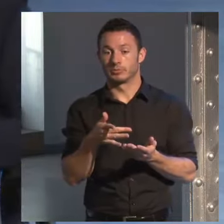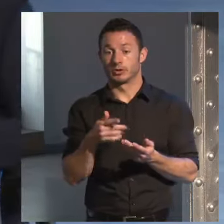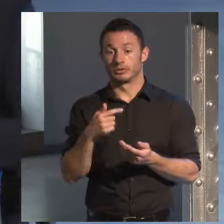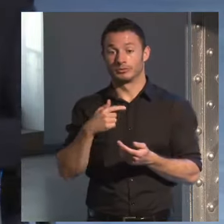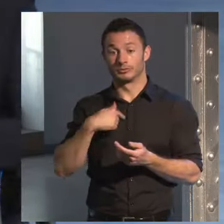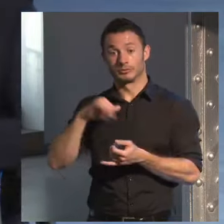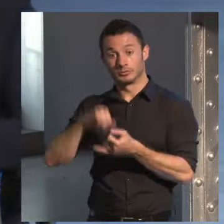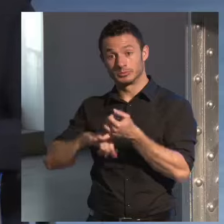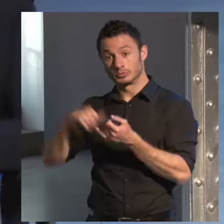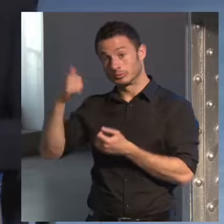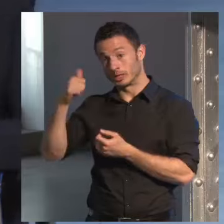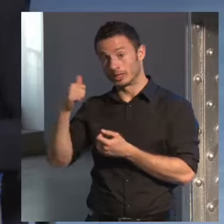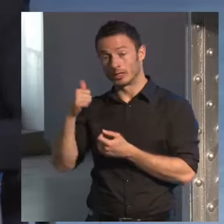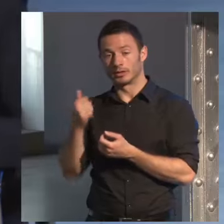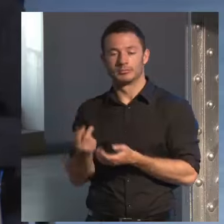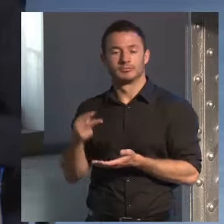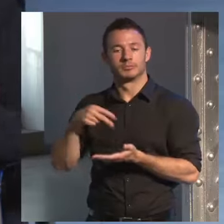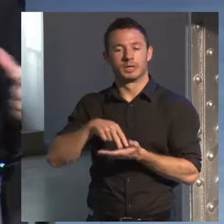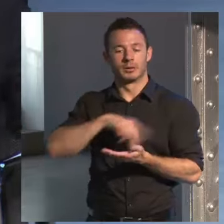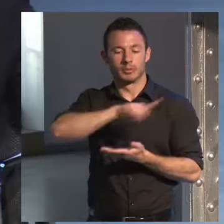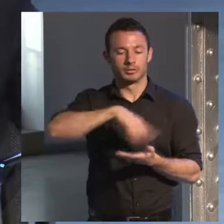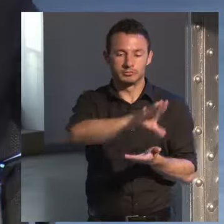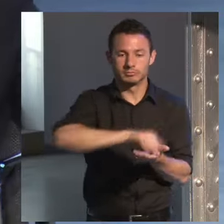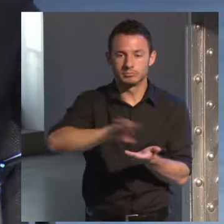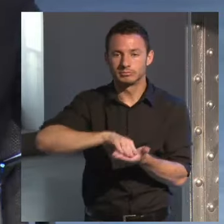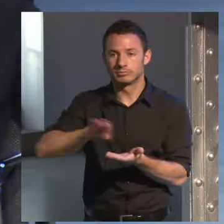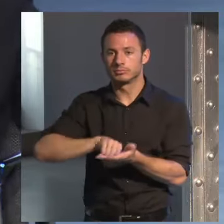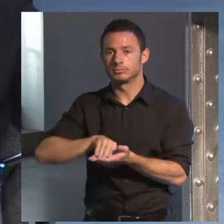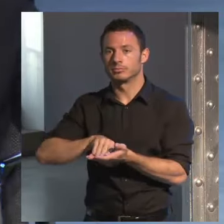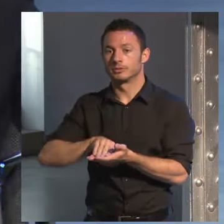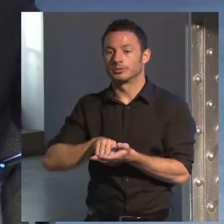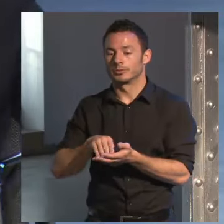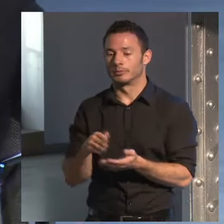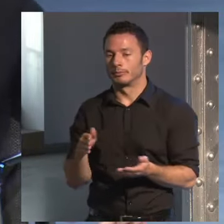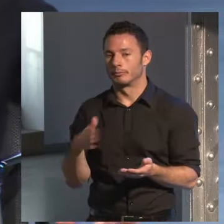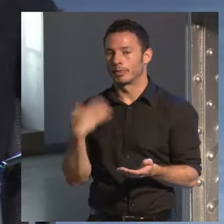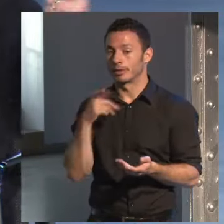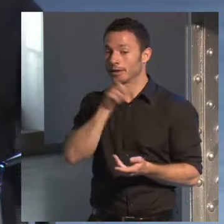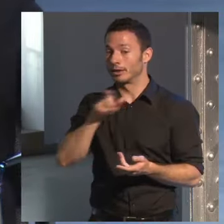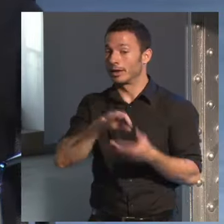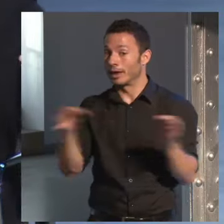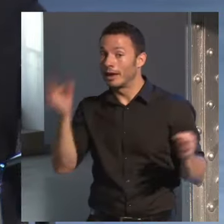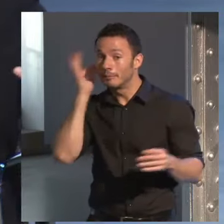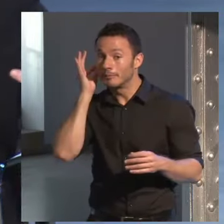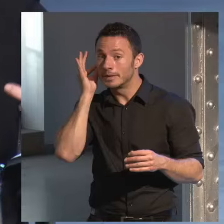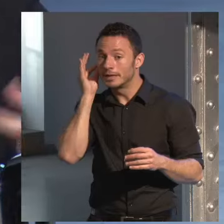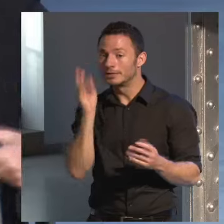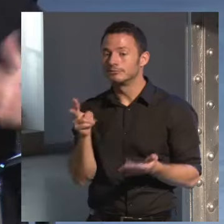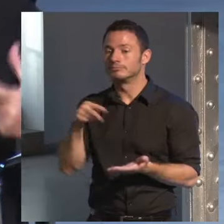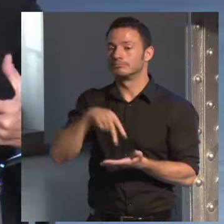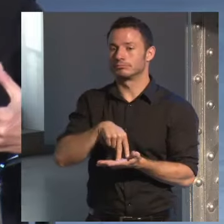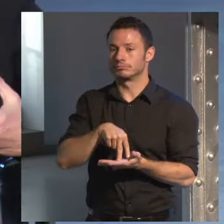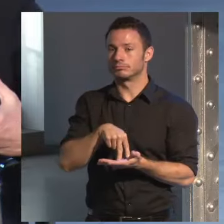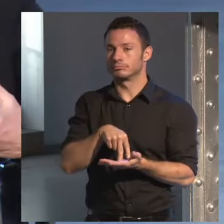marido y yo nos levantamos para recoger los platos y de repente todas nuestras amigas las mujeres se pusieron todas en pie